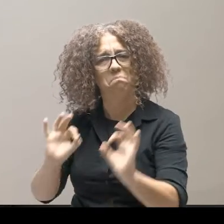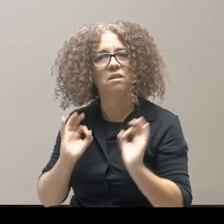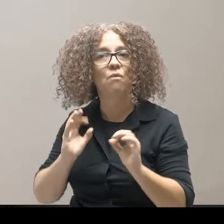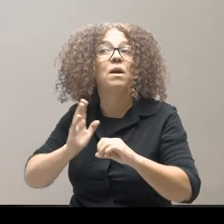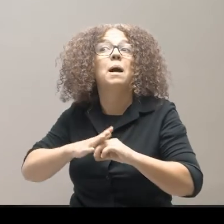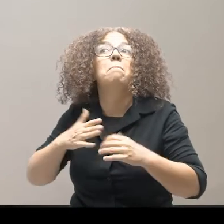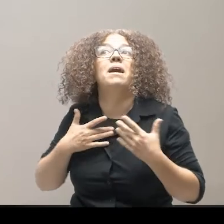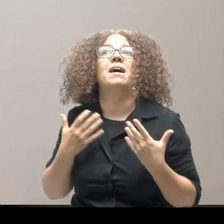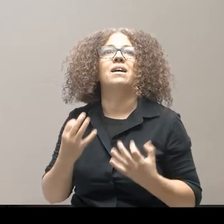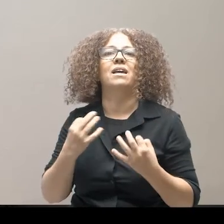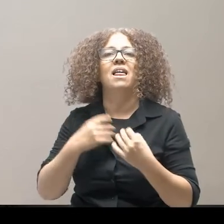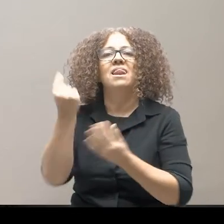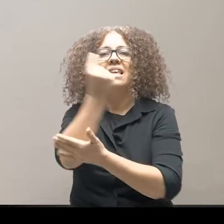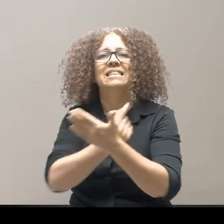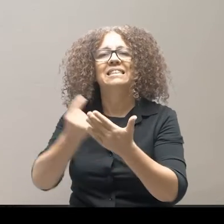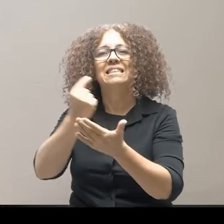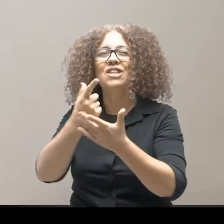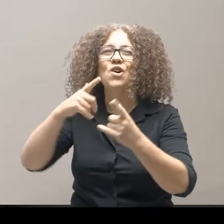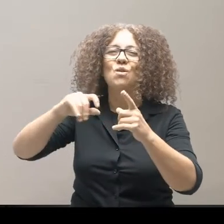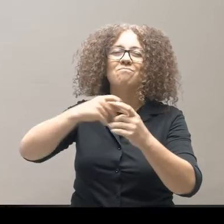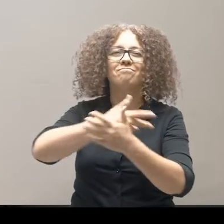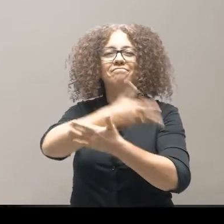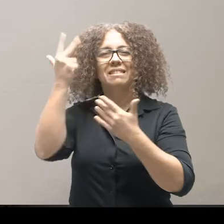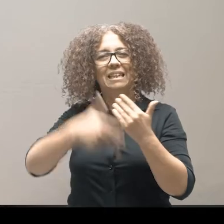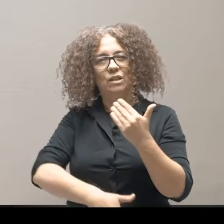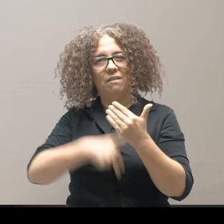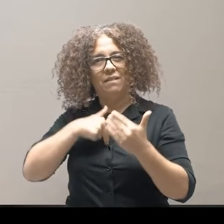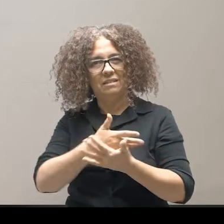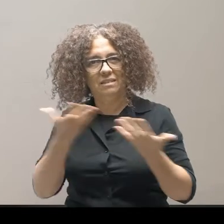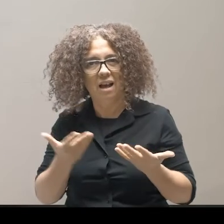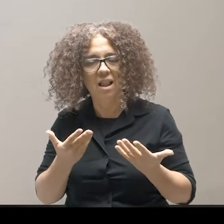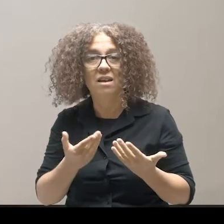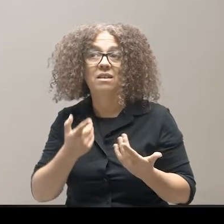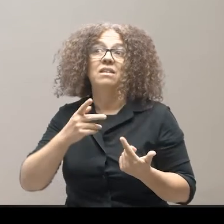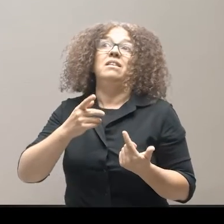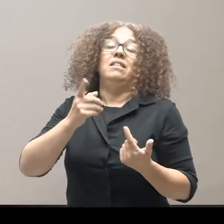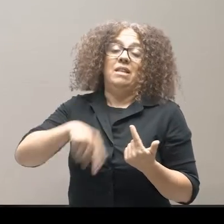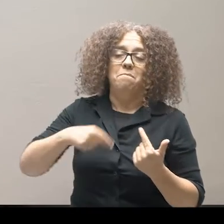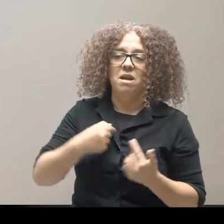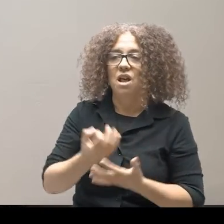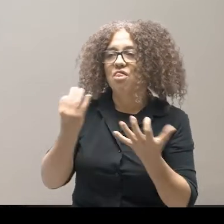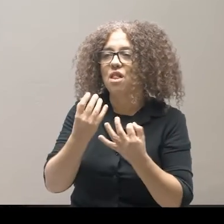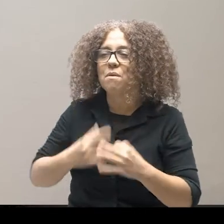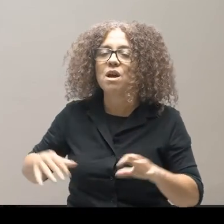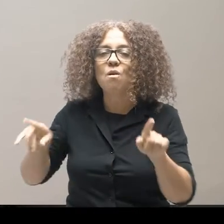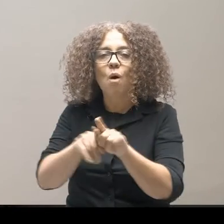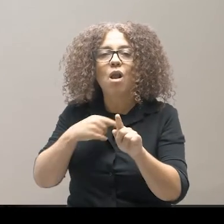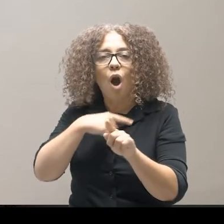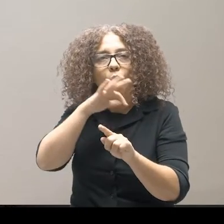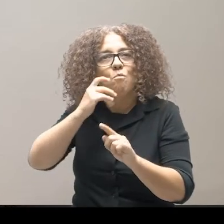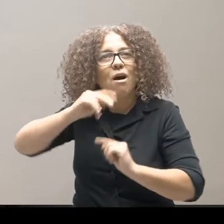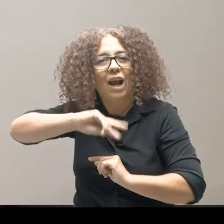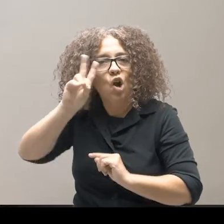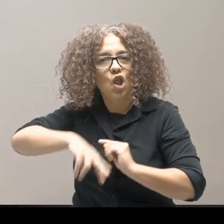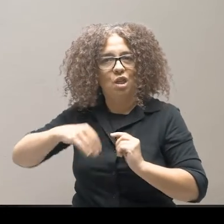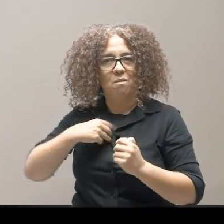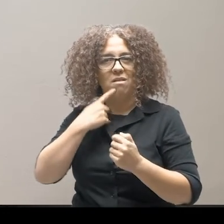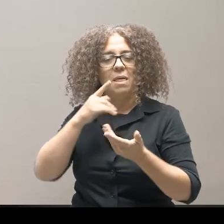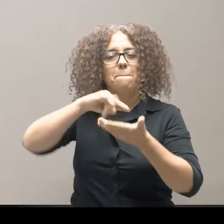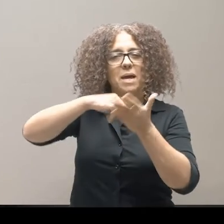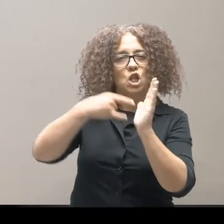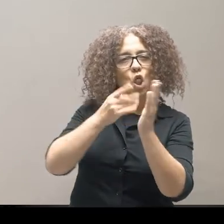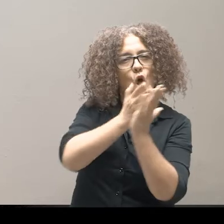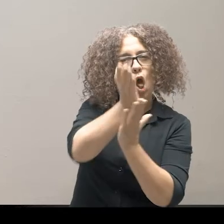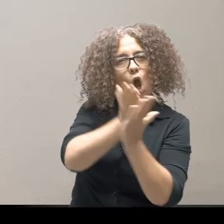específica en diseño universal e instruccional y el reconocimiento de la aplicación de